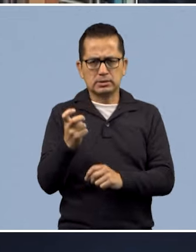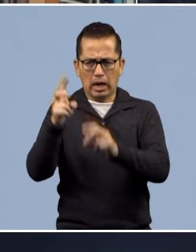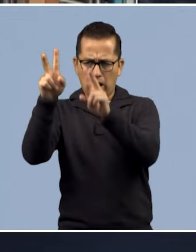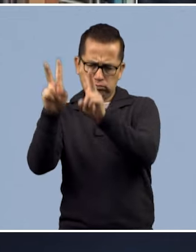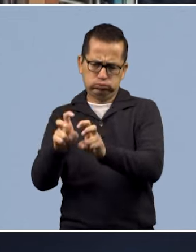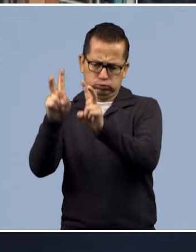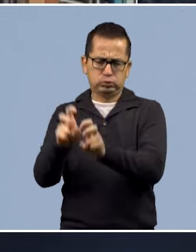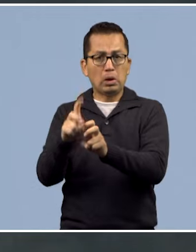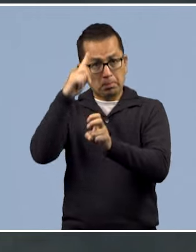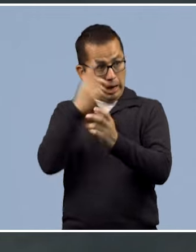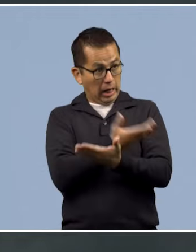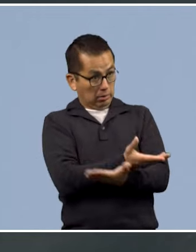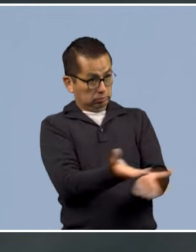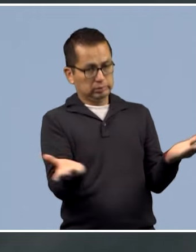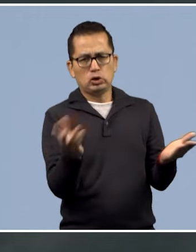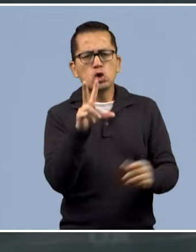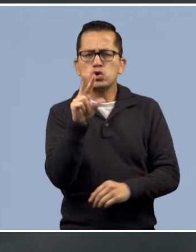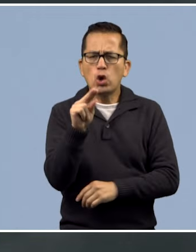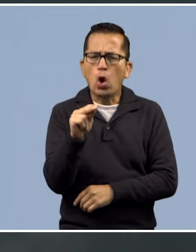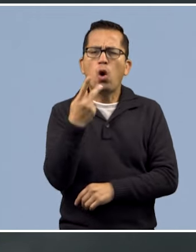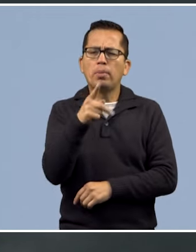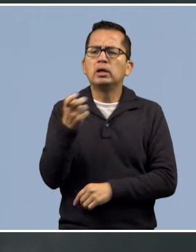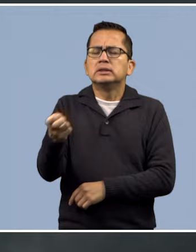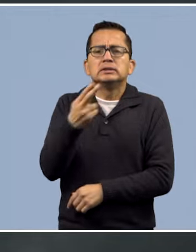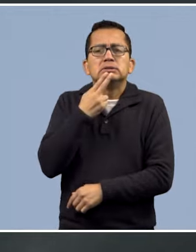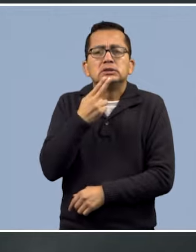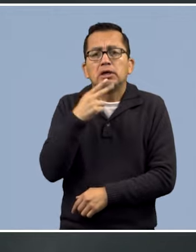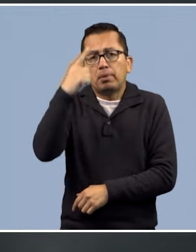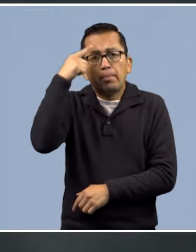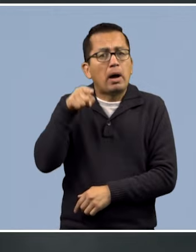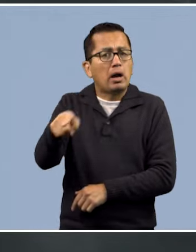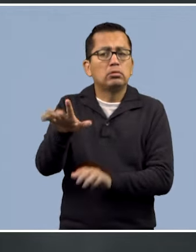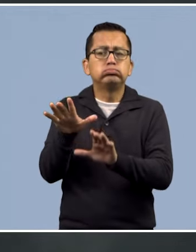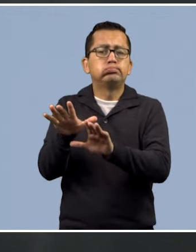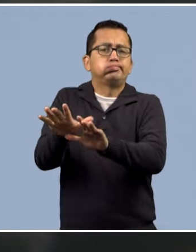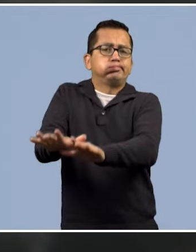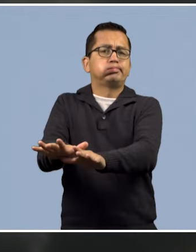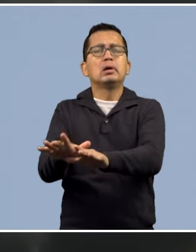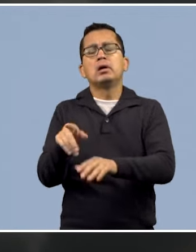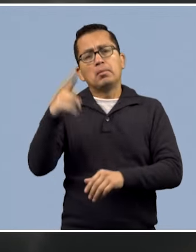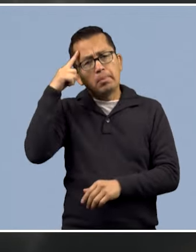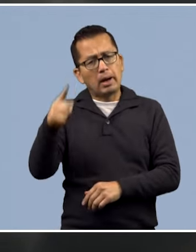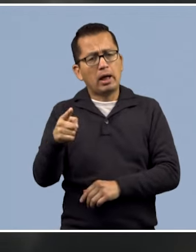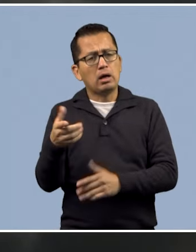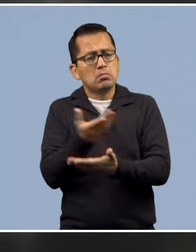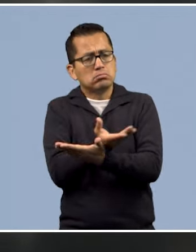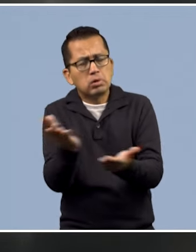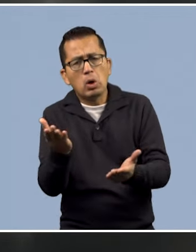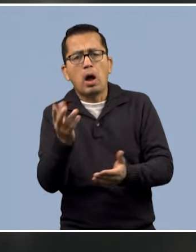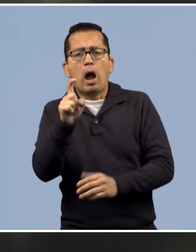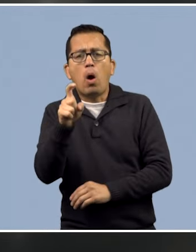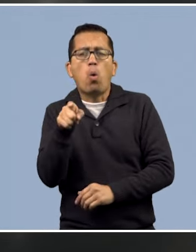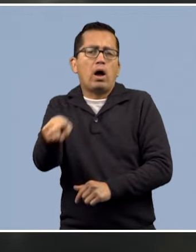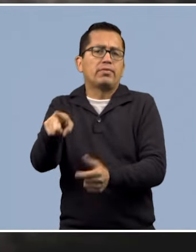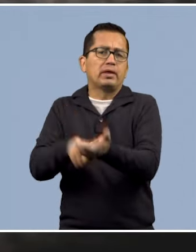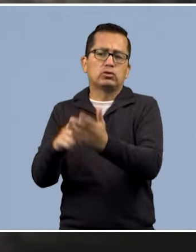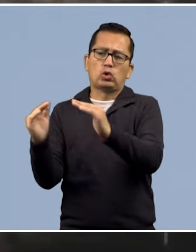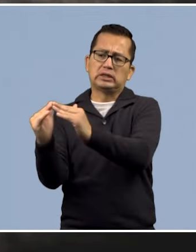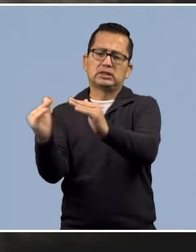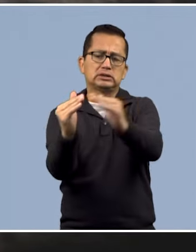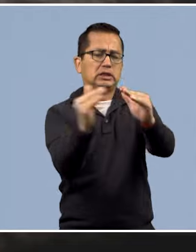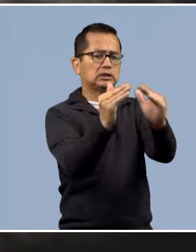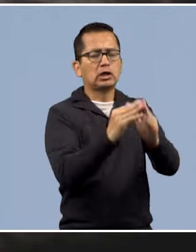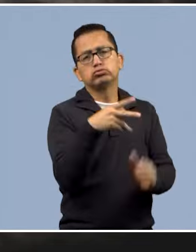distribución pública, se ayuda para que tengan un suministro un poco más regular y se incremente la dotación diaria que tienen los